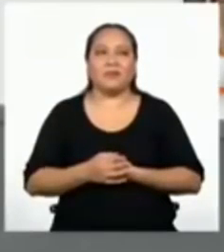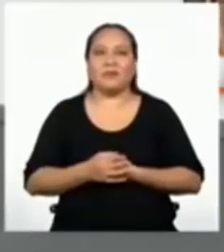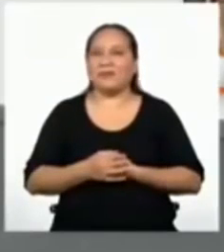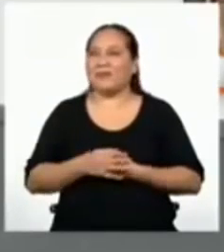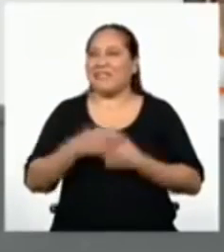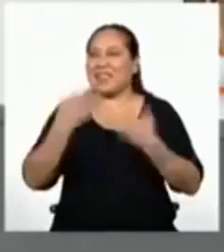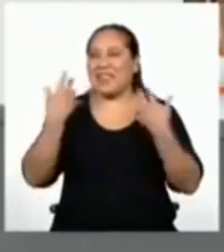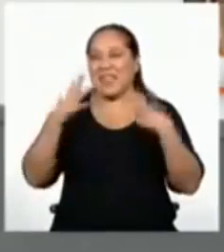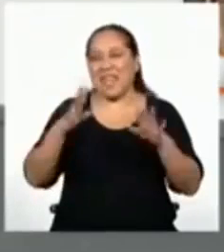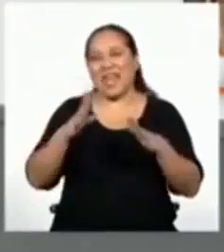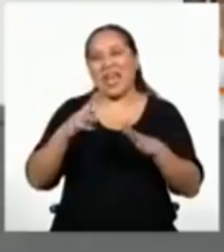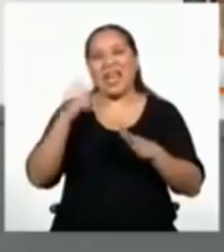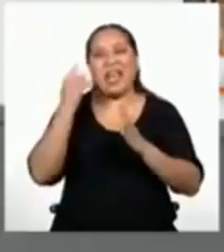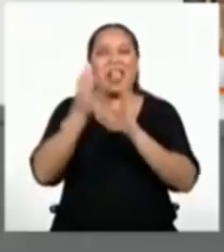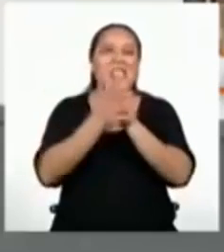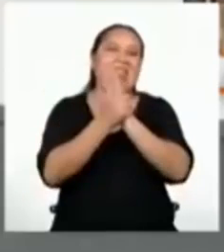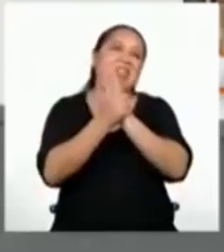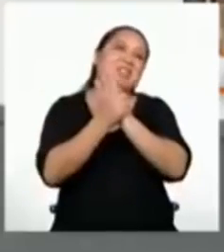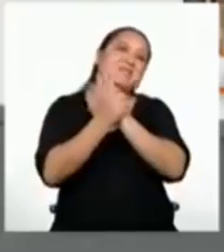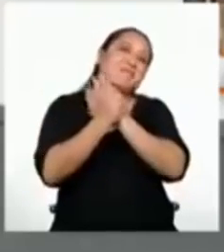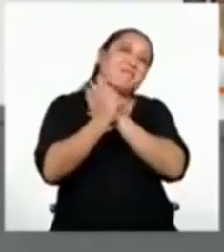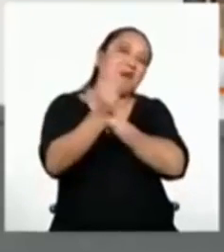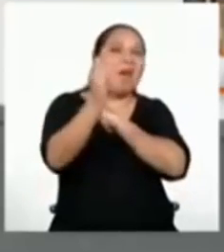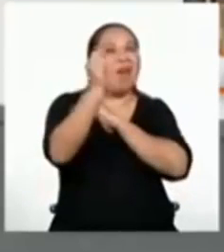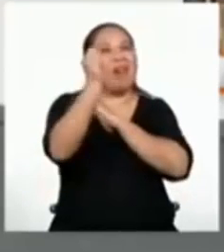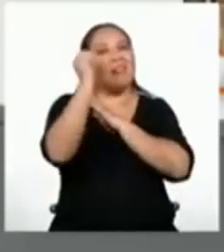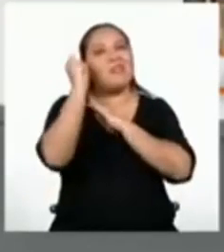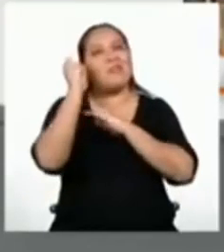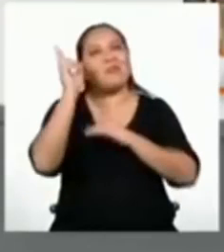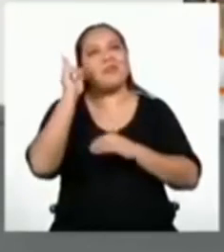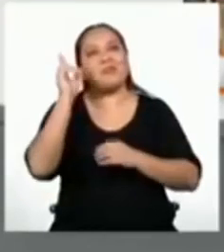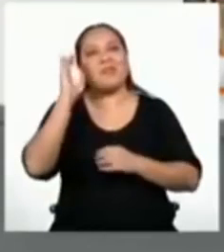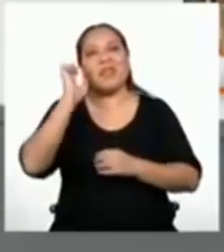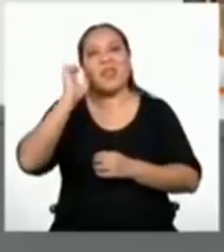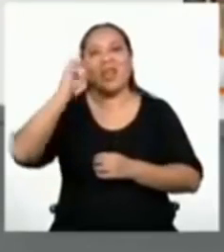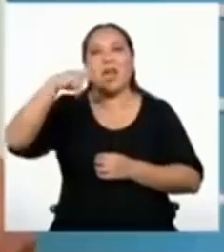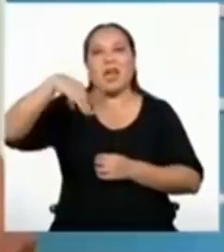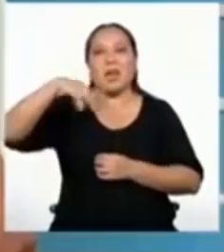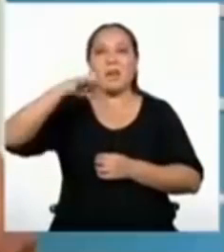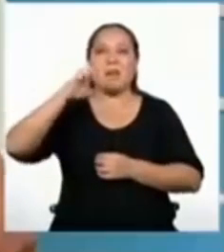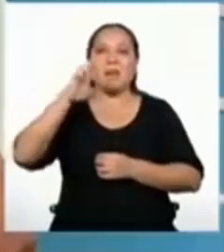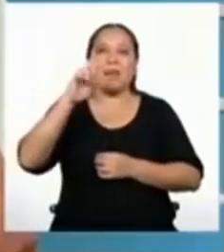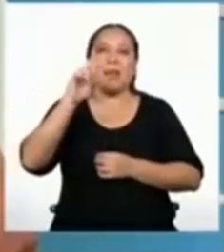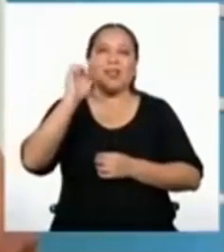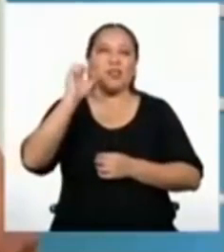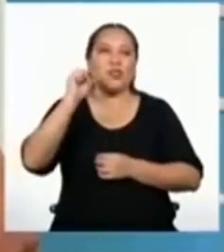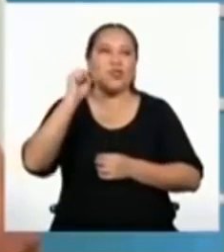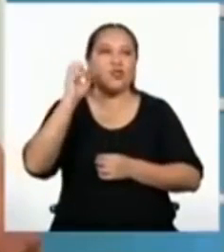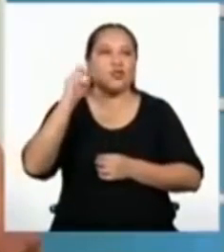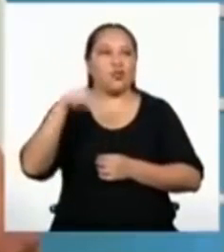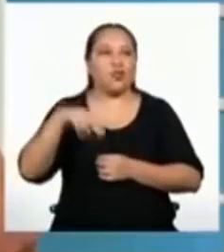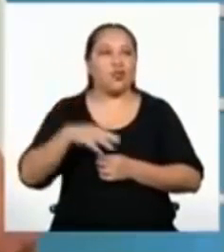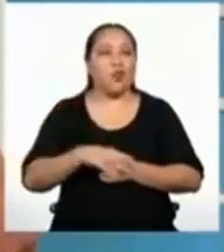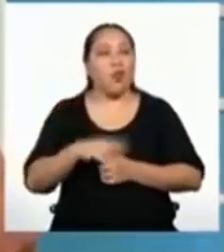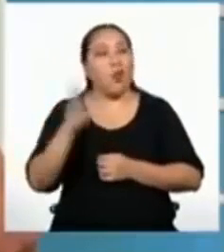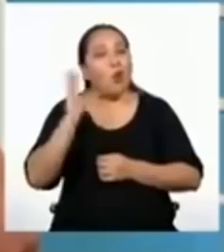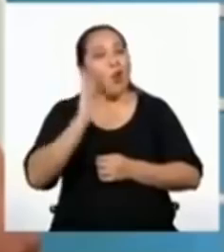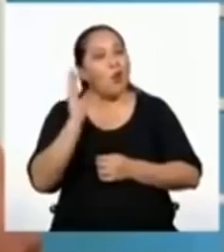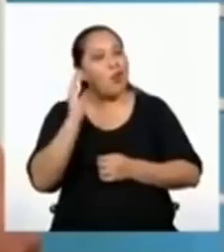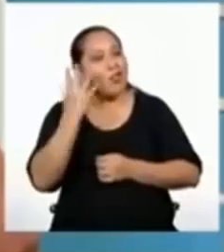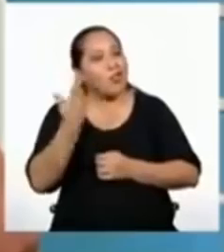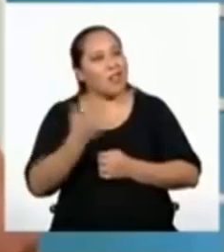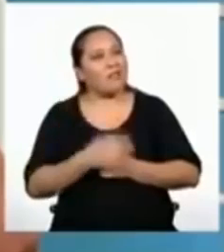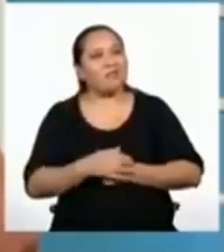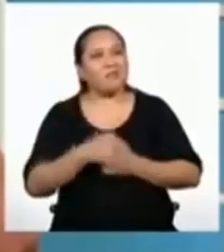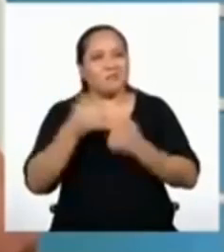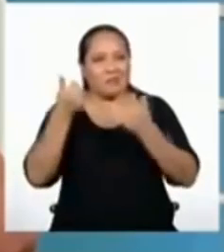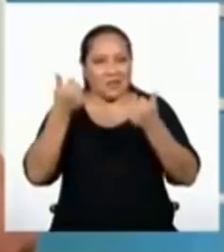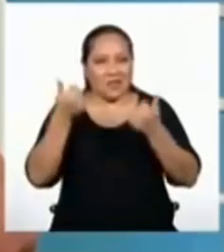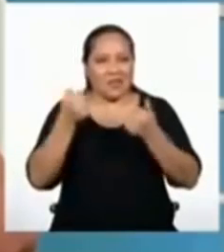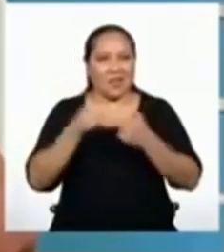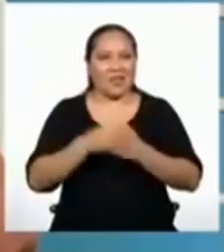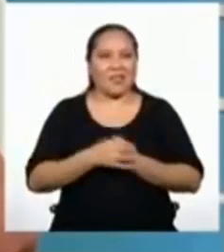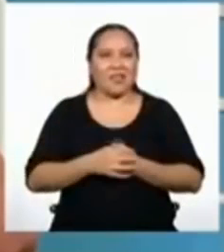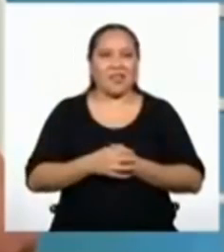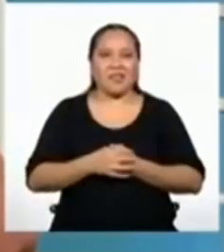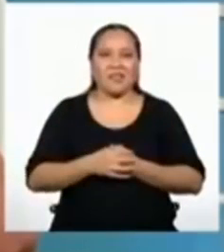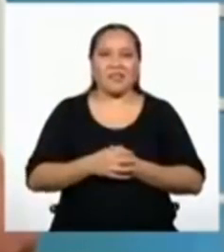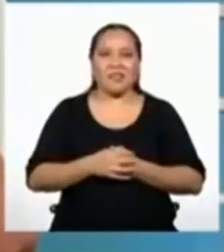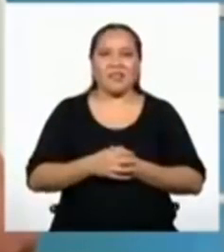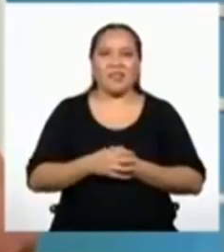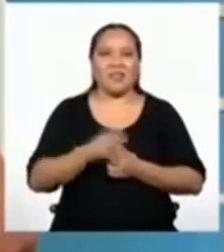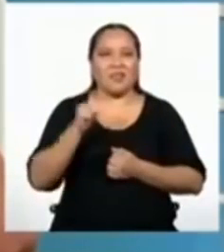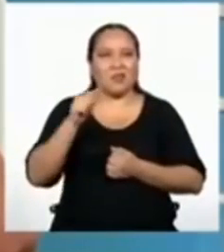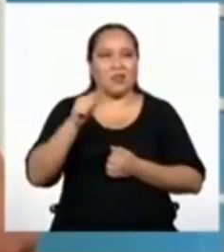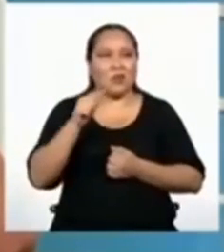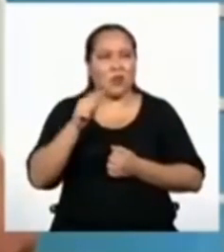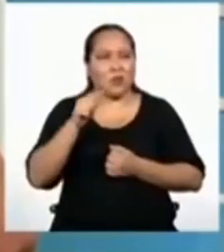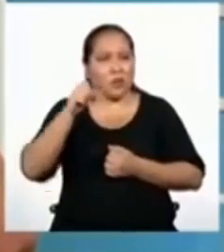¡Llegó el super experto! Profesor Emerson, ¿cómo estás? Hola, Yeremis. Pues bien, ¿me dijiste que aún